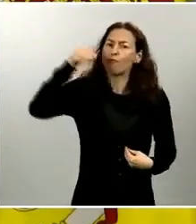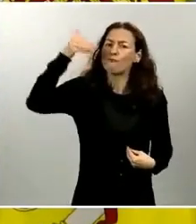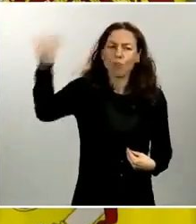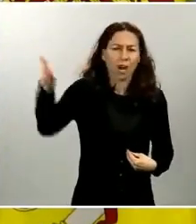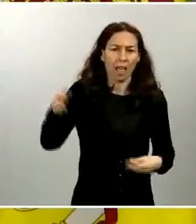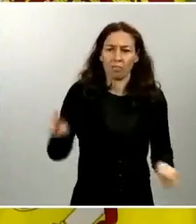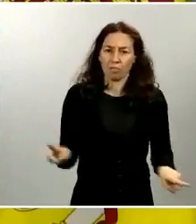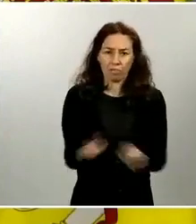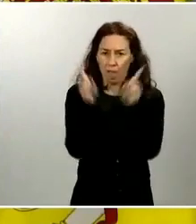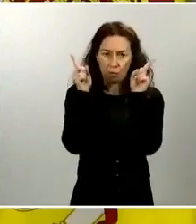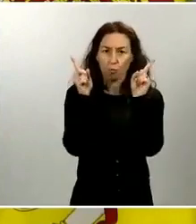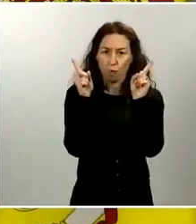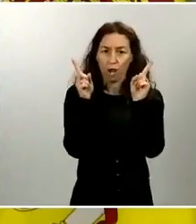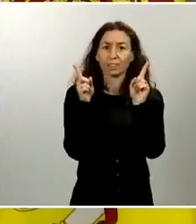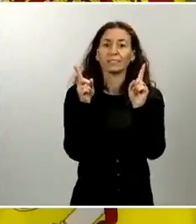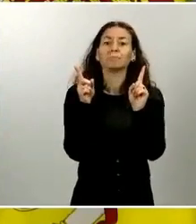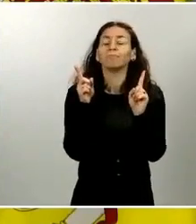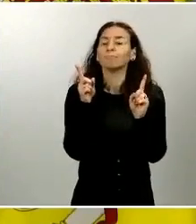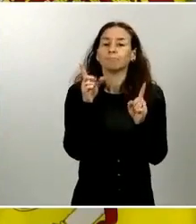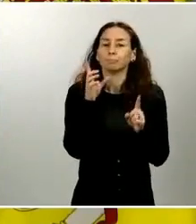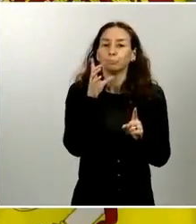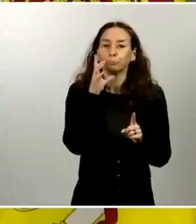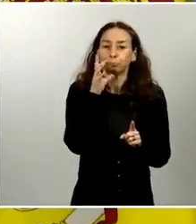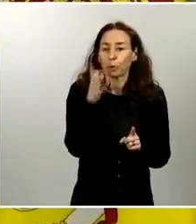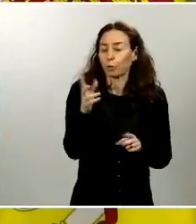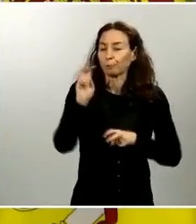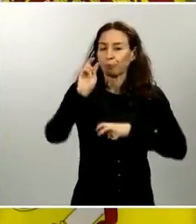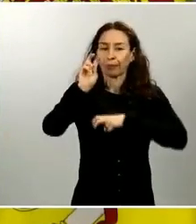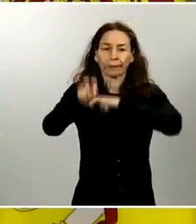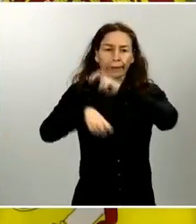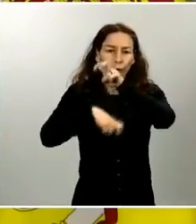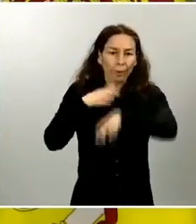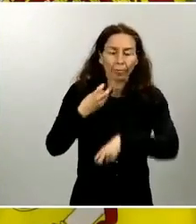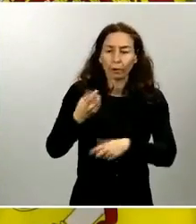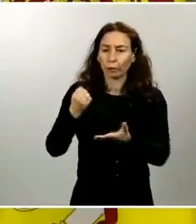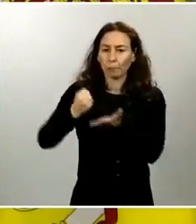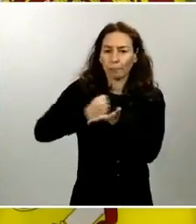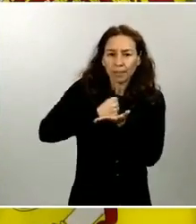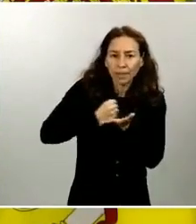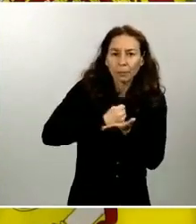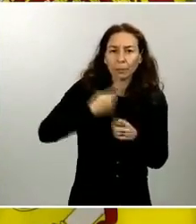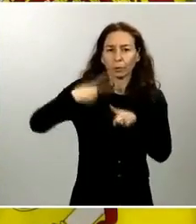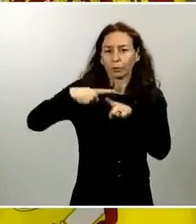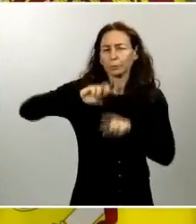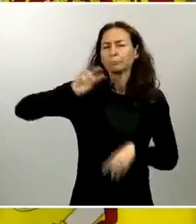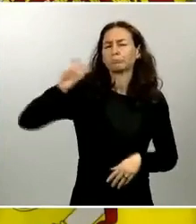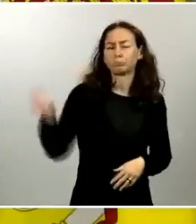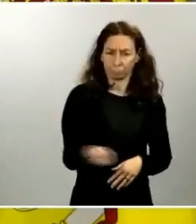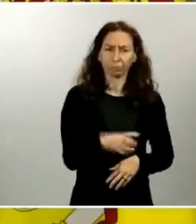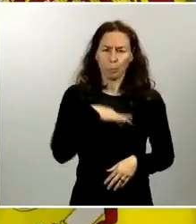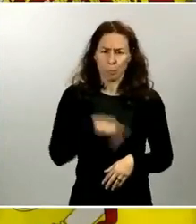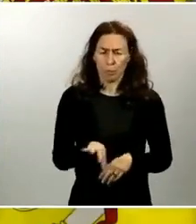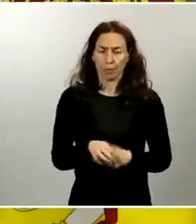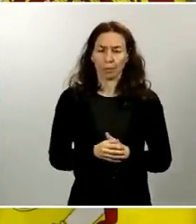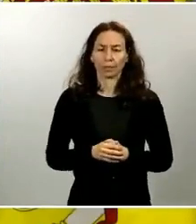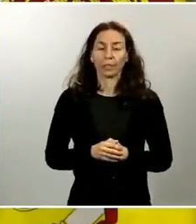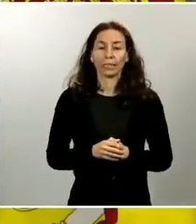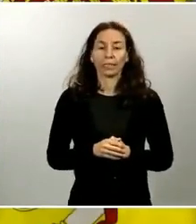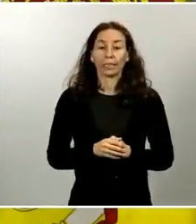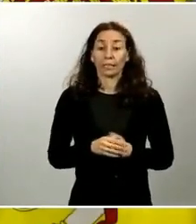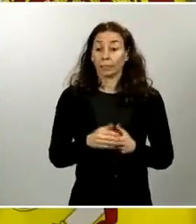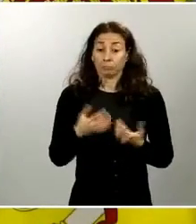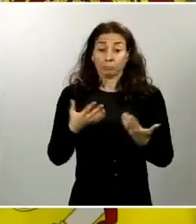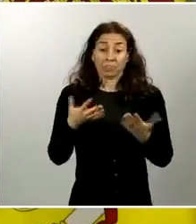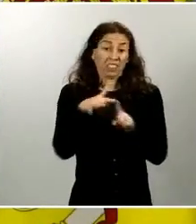fundamentalmente con la confección y renovación de sus pasaportes. Bien en condiciones normales